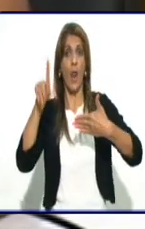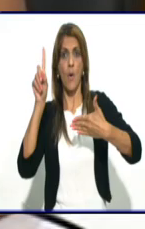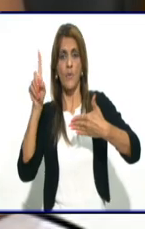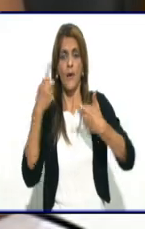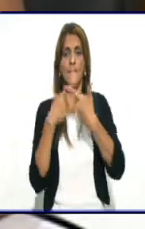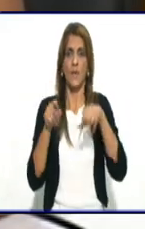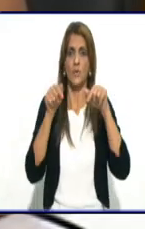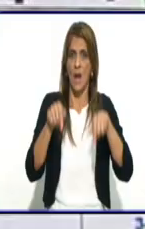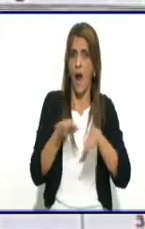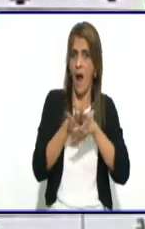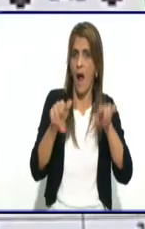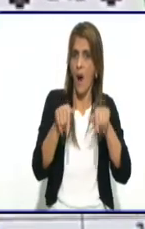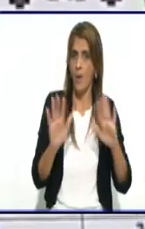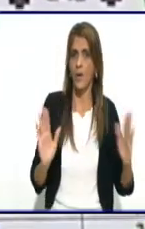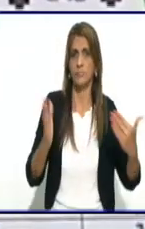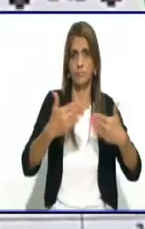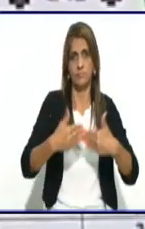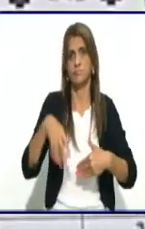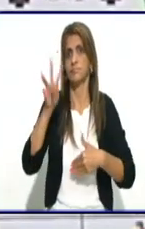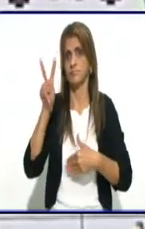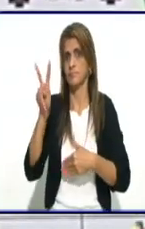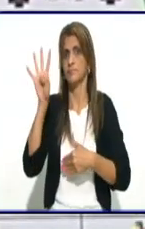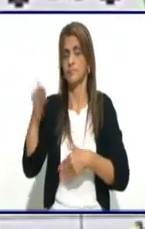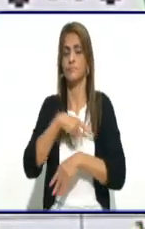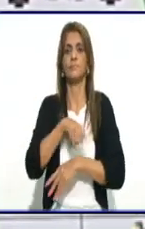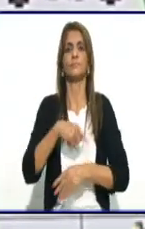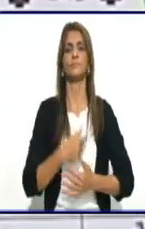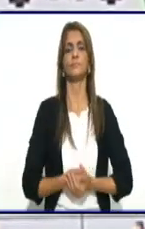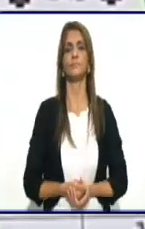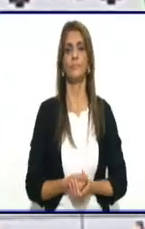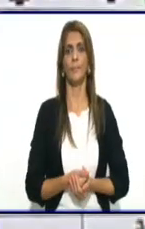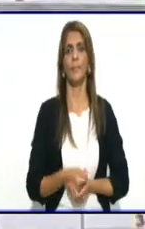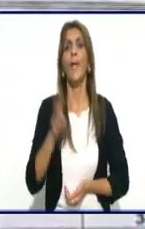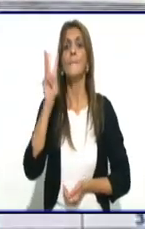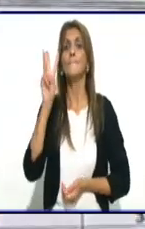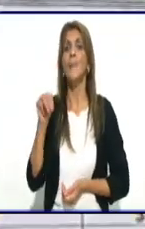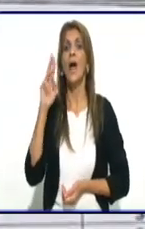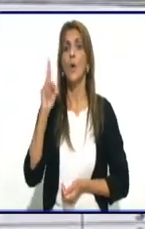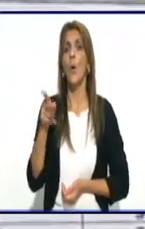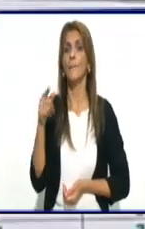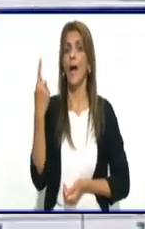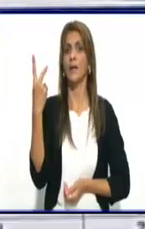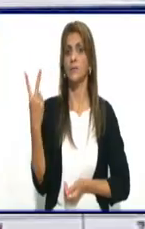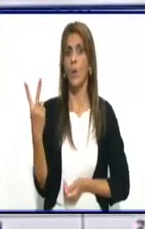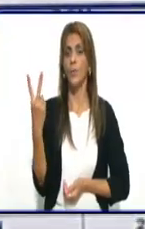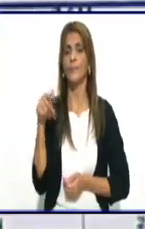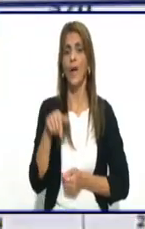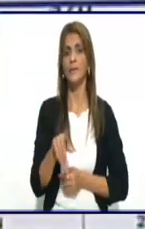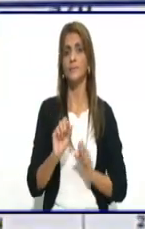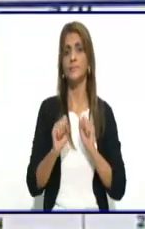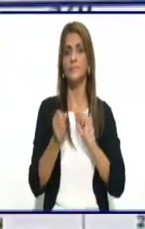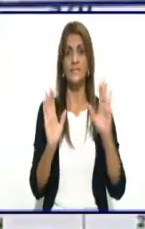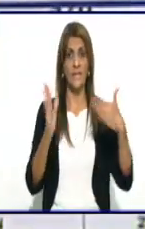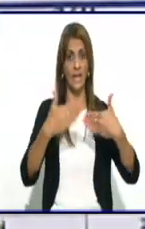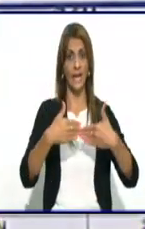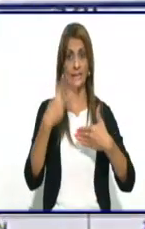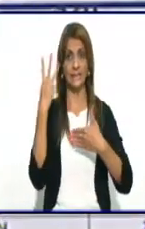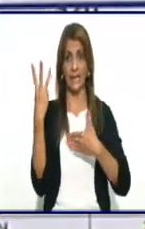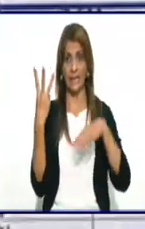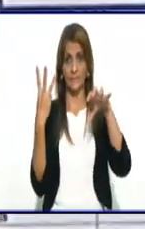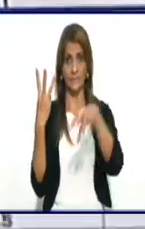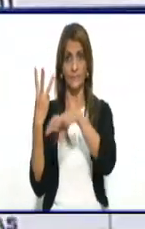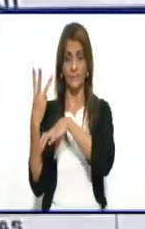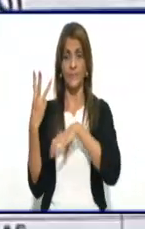específicas. En el caso de Valle Manopla 2, se va a restringir tres manzanas, que son la